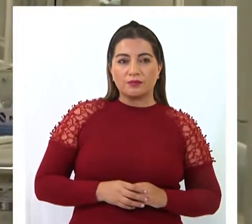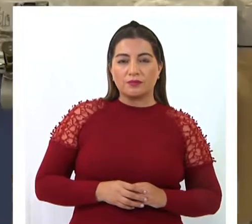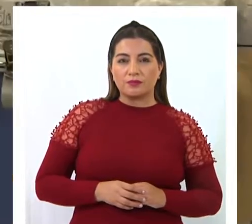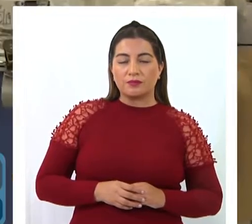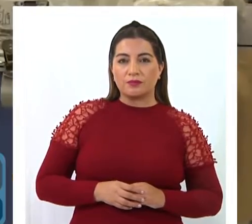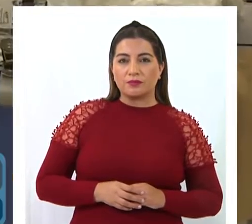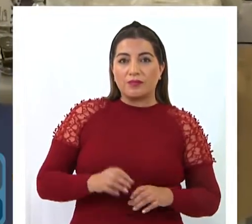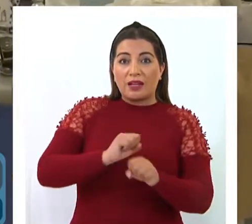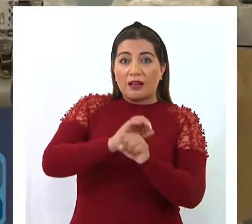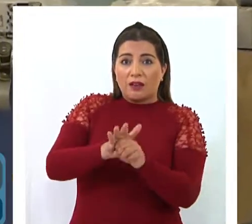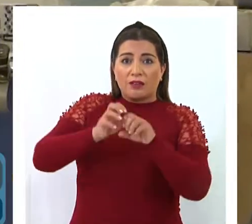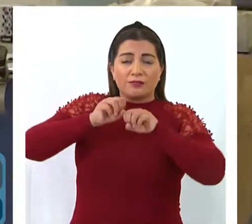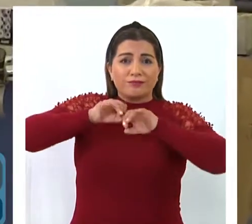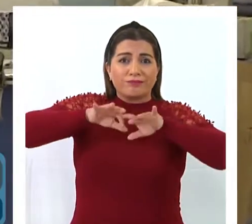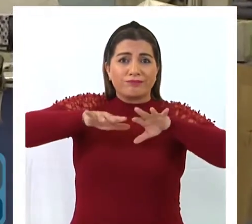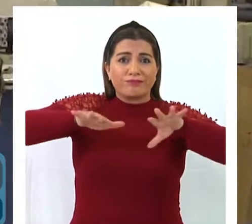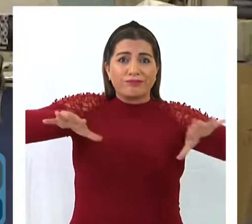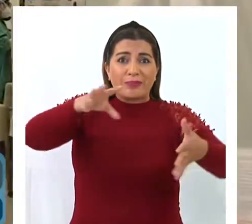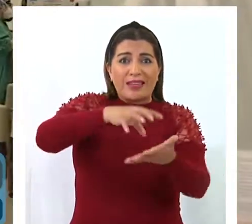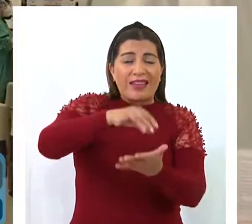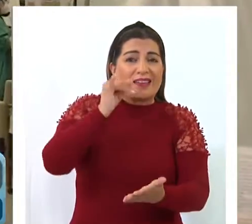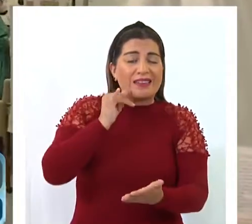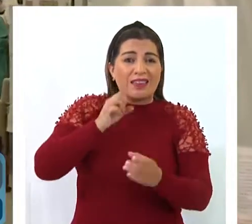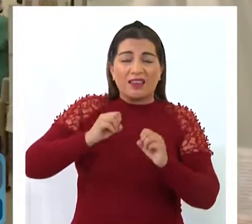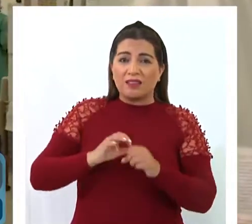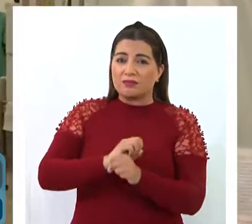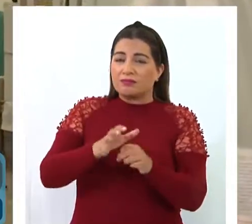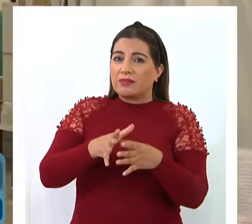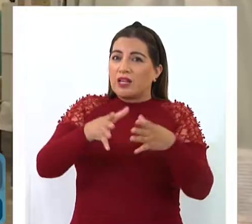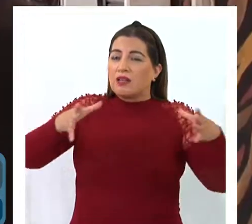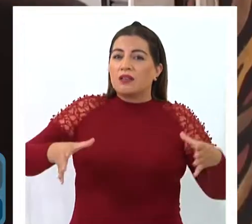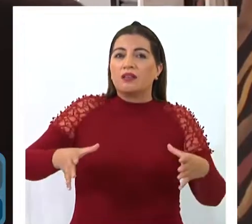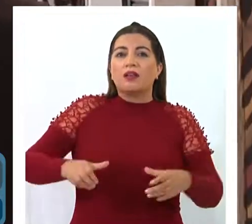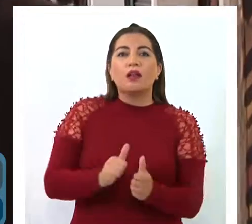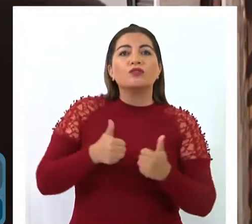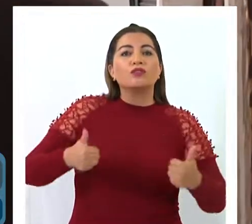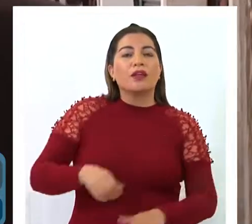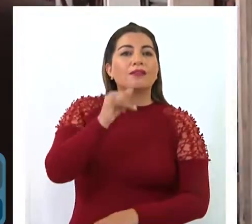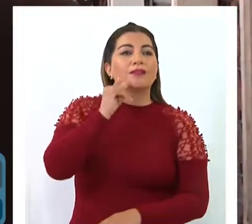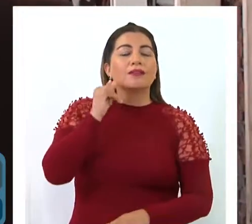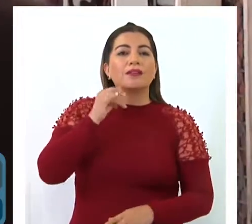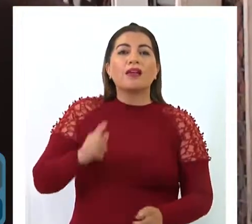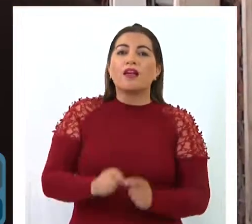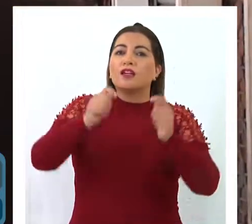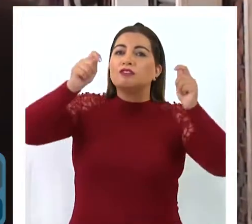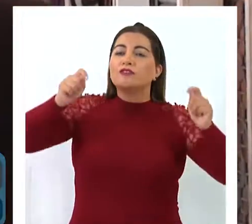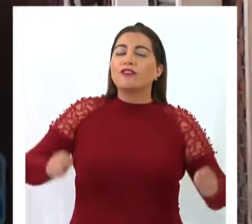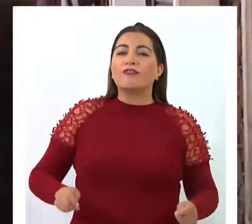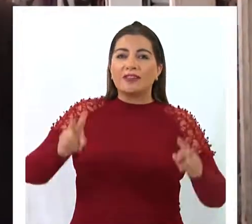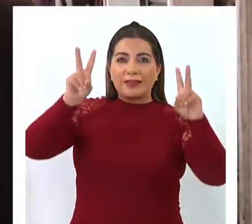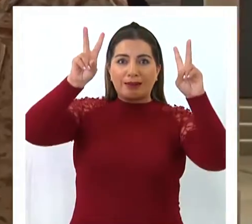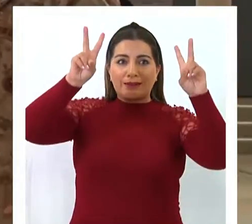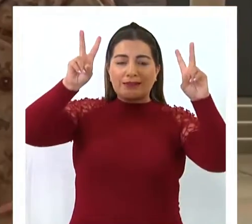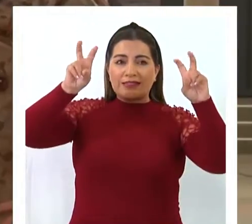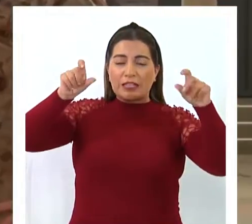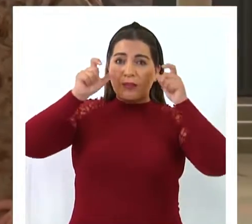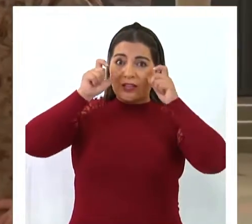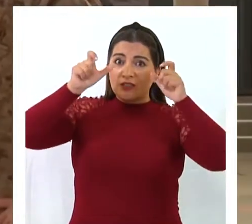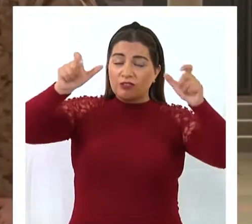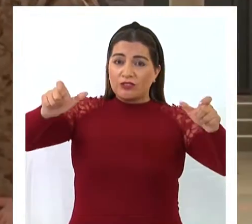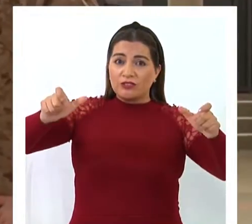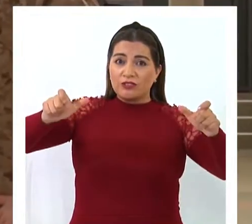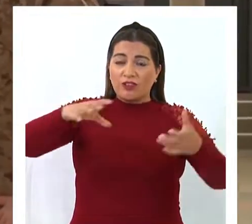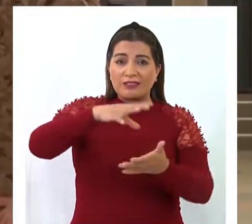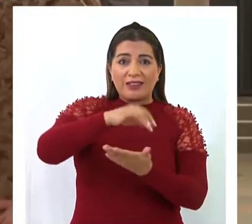La propagación del COVID-19 en la región ha provocado que las autoridades regionales intensifiquen las medidas para evitar la propagación del